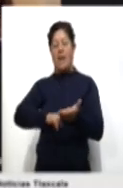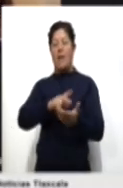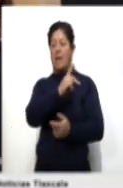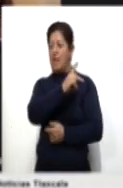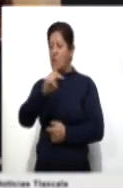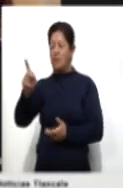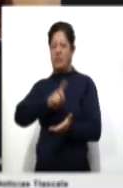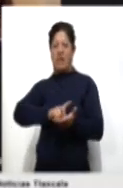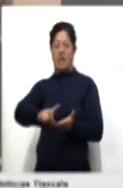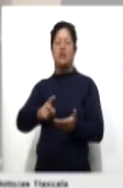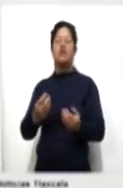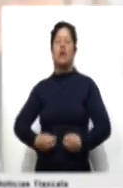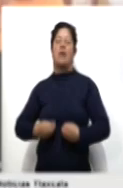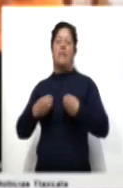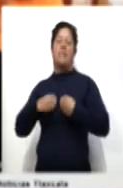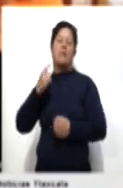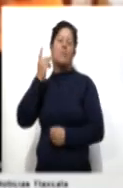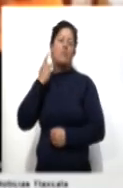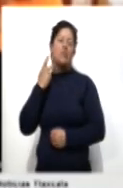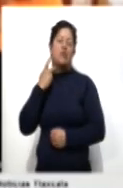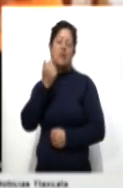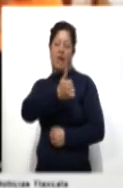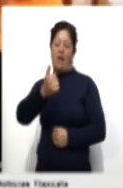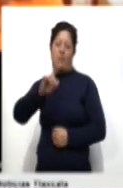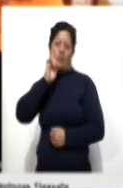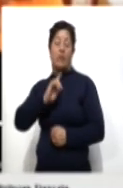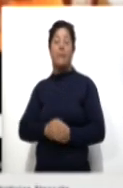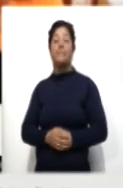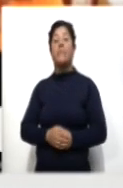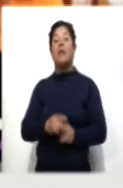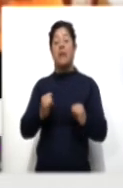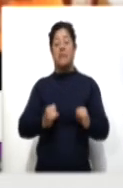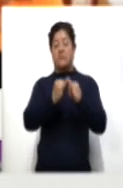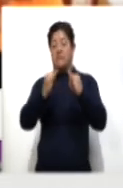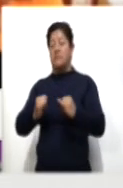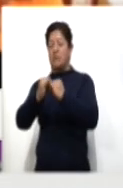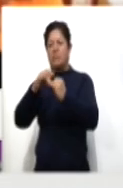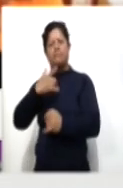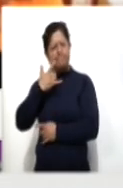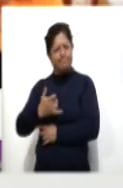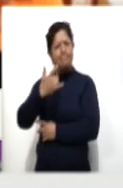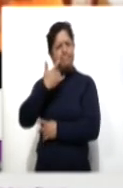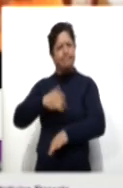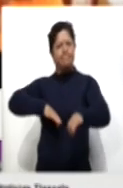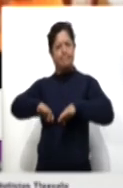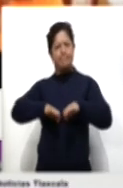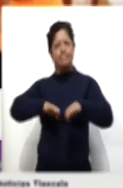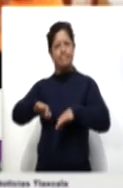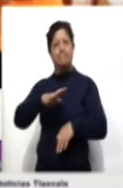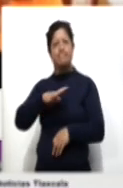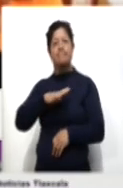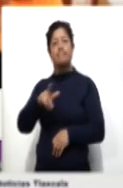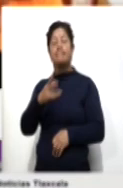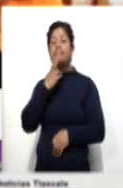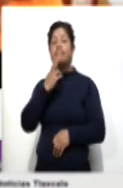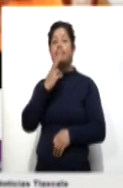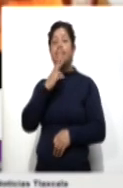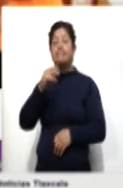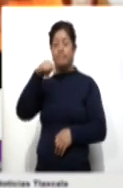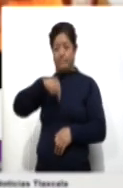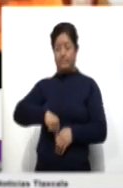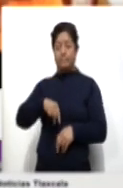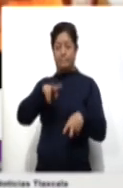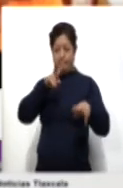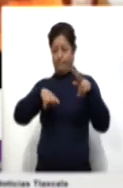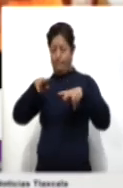mujeres en la vida política. Cada institución ha trabajado con AIN con esta agenda común que impulsamos desde el Observatorio, por